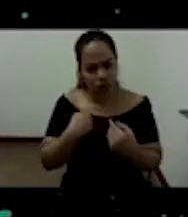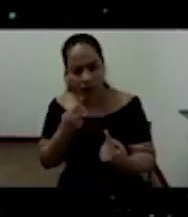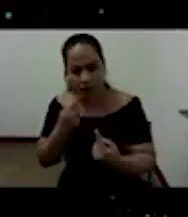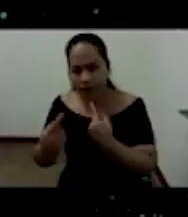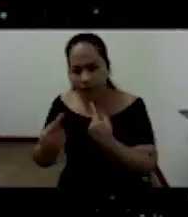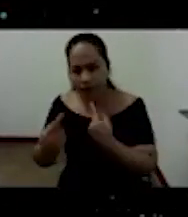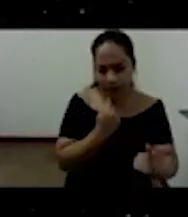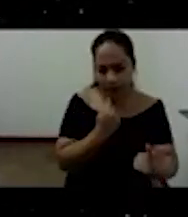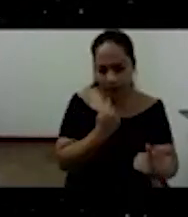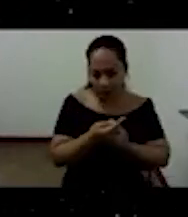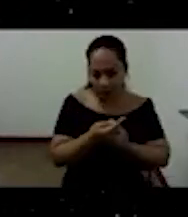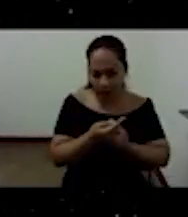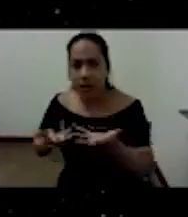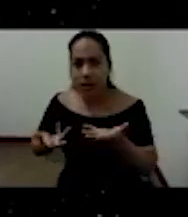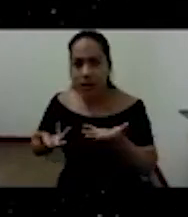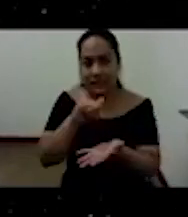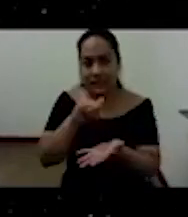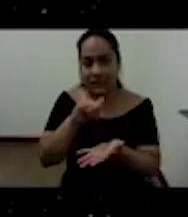Lo que